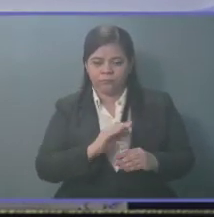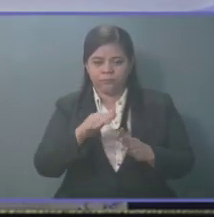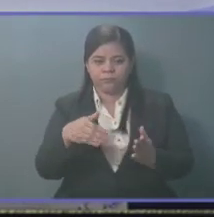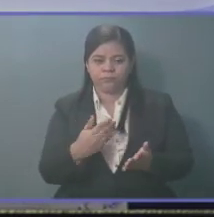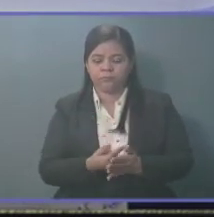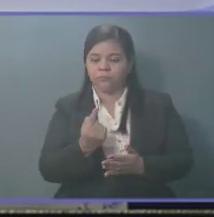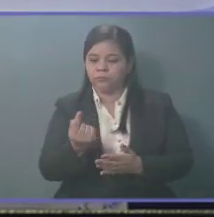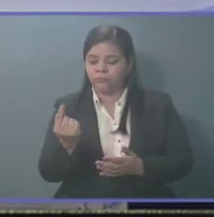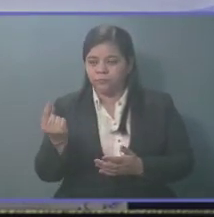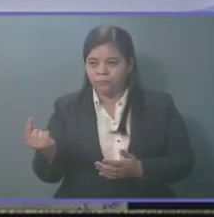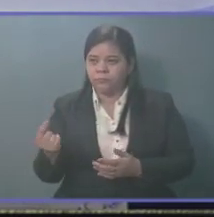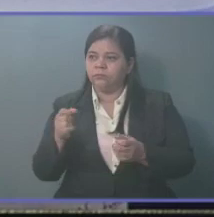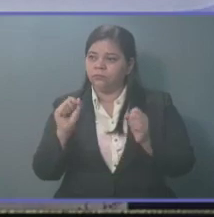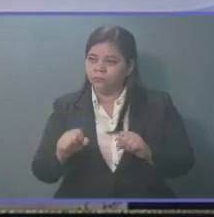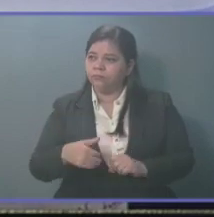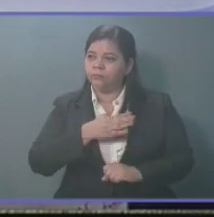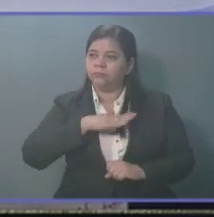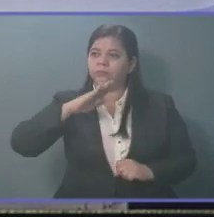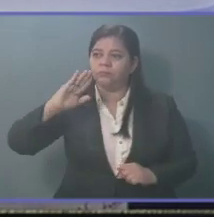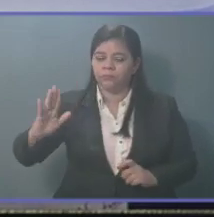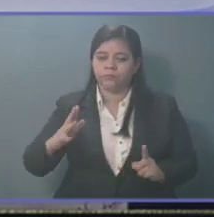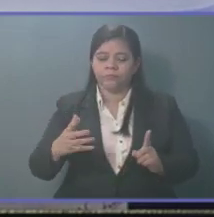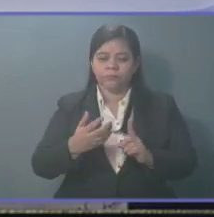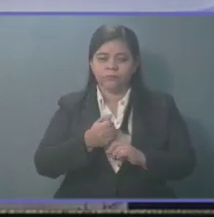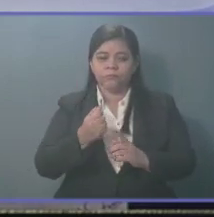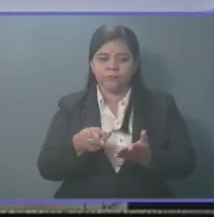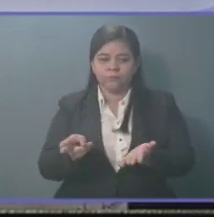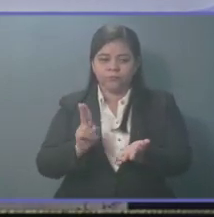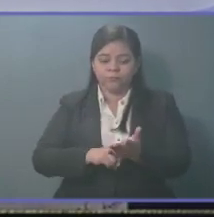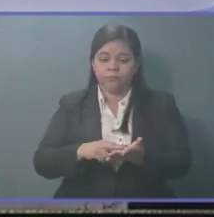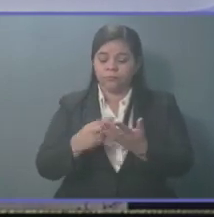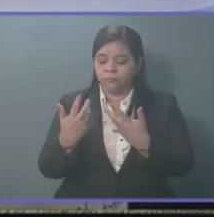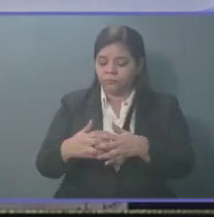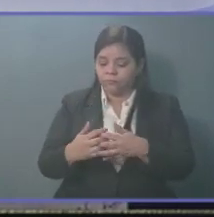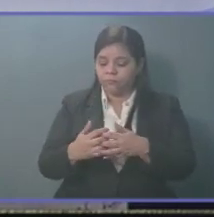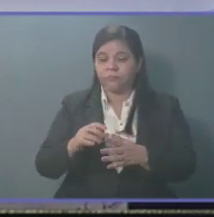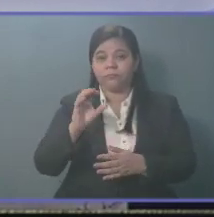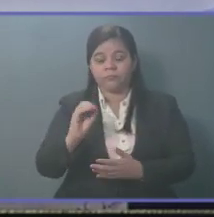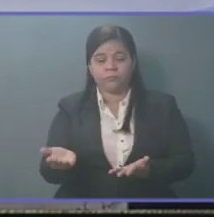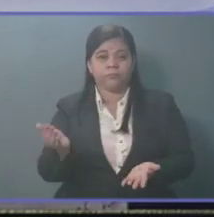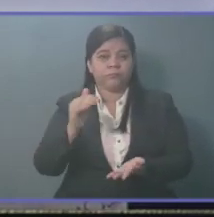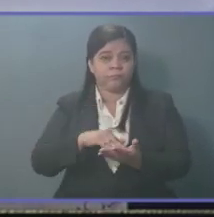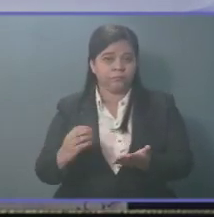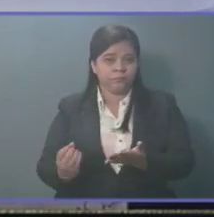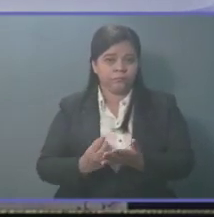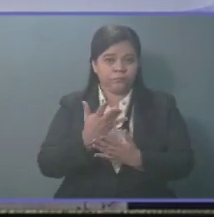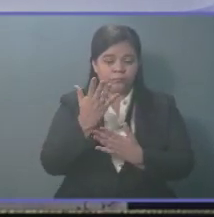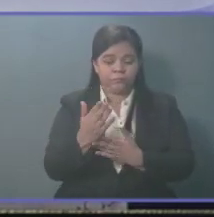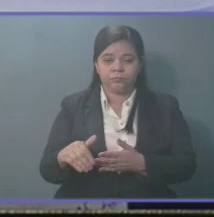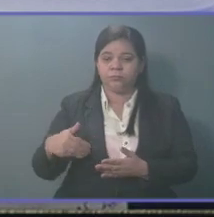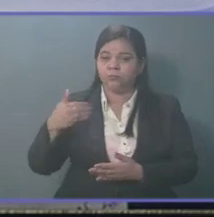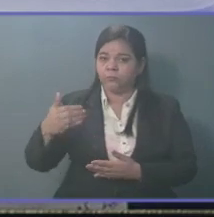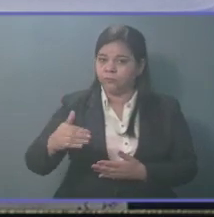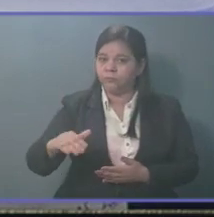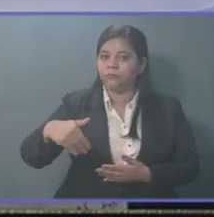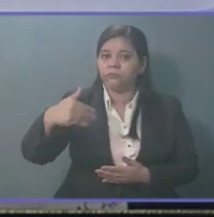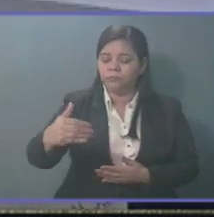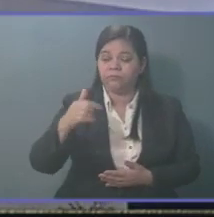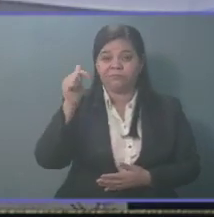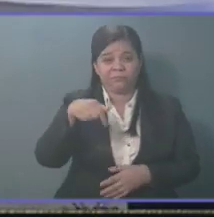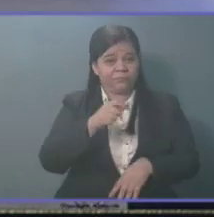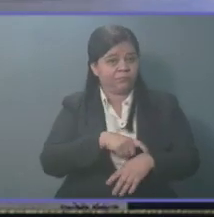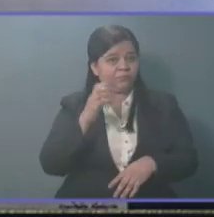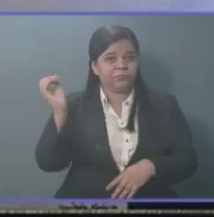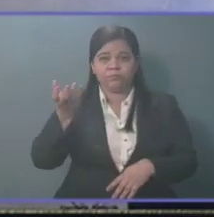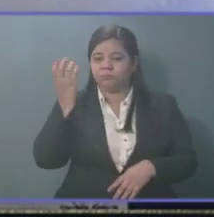individuales y sociales cumplir con la obligación de obtener la matrícula de empresa o su renovación anual, quienes ante la emergencia por la pandemia de COVID-19